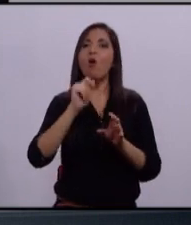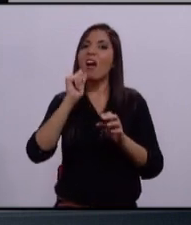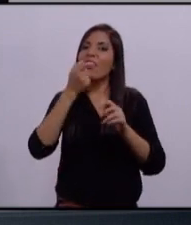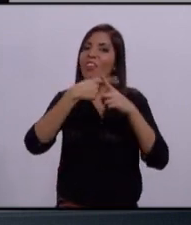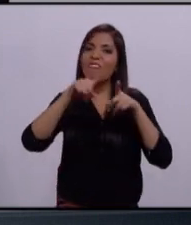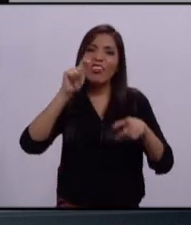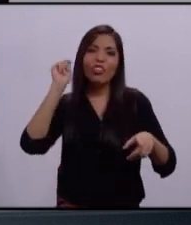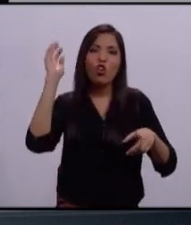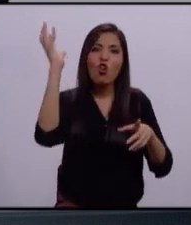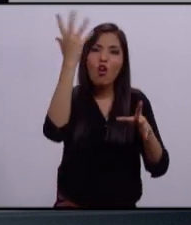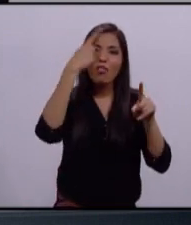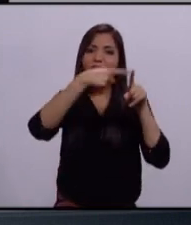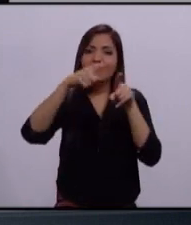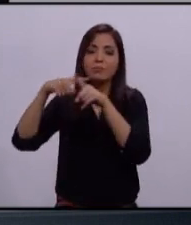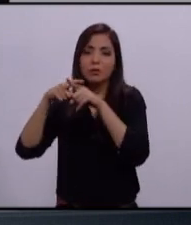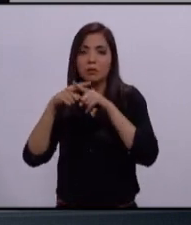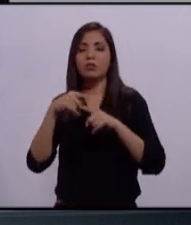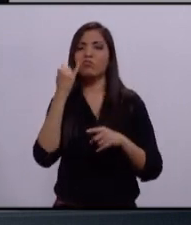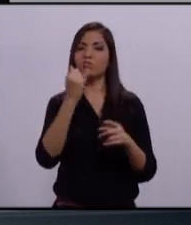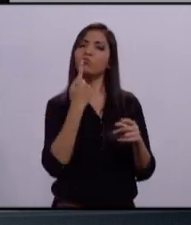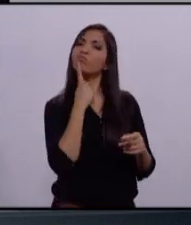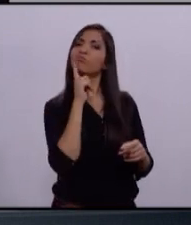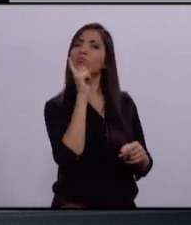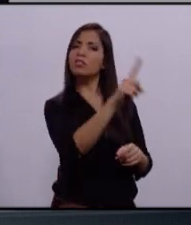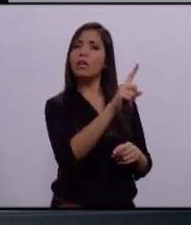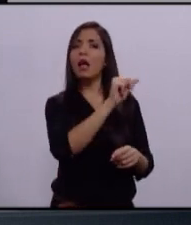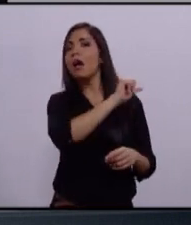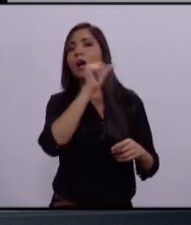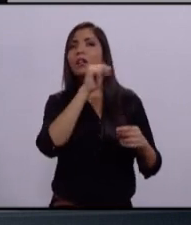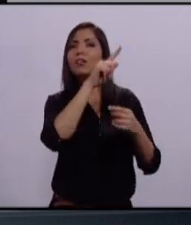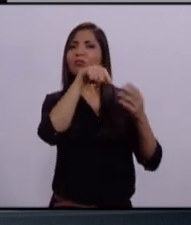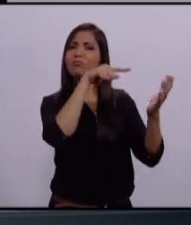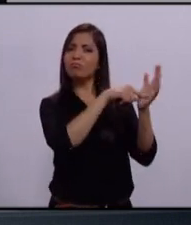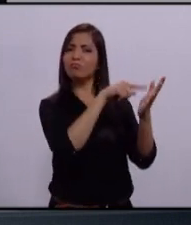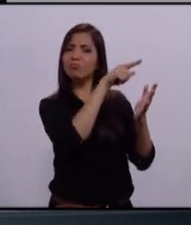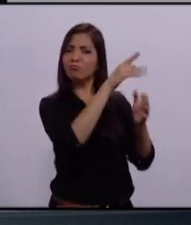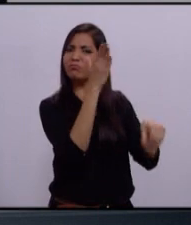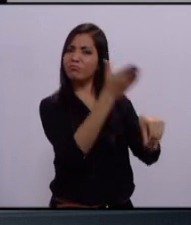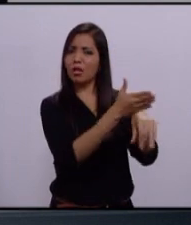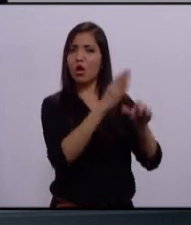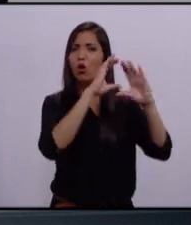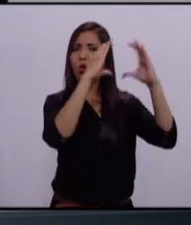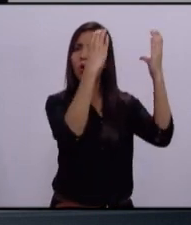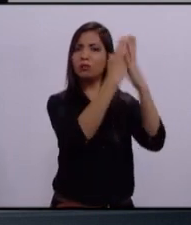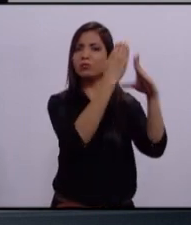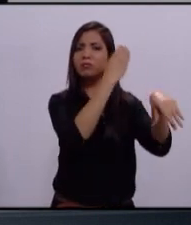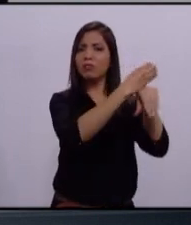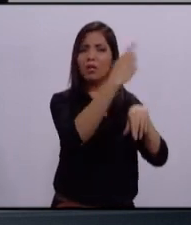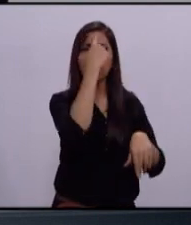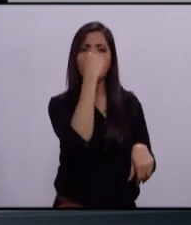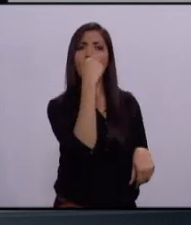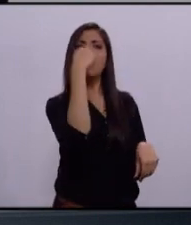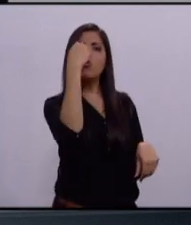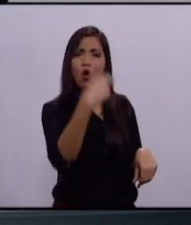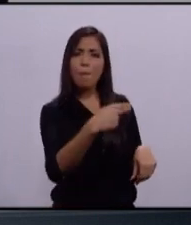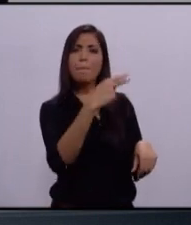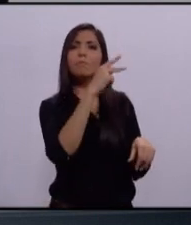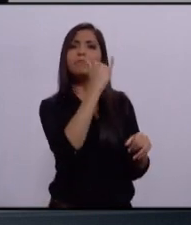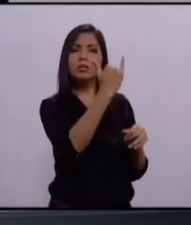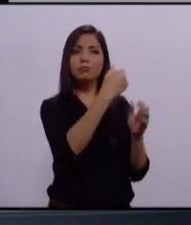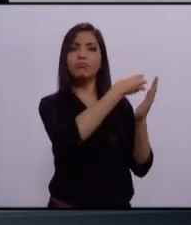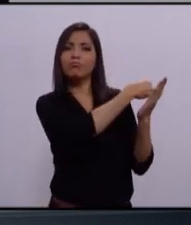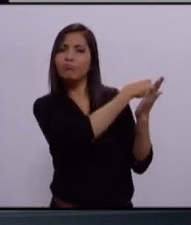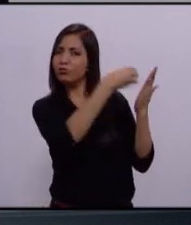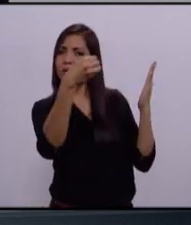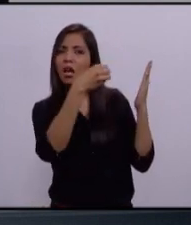Denuncié penalmente la corrupción en el Congreso del Estado, señalando con nombre y apellido a los presuntos